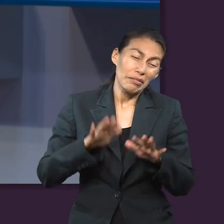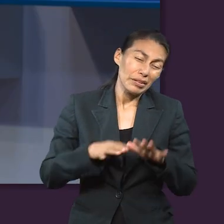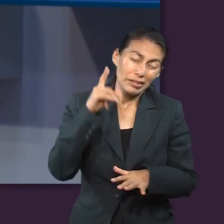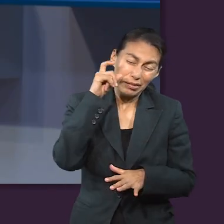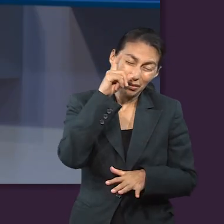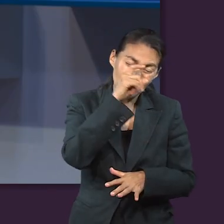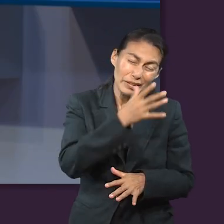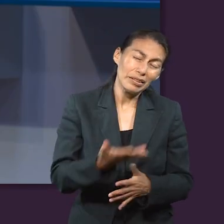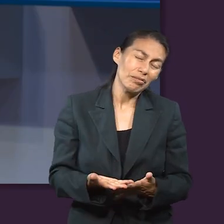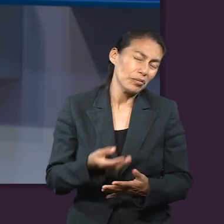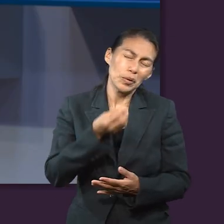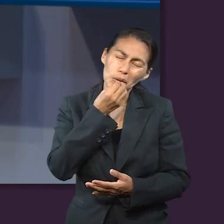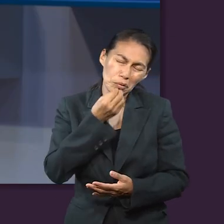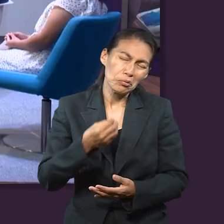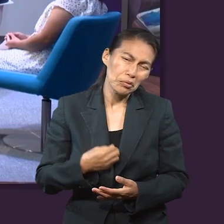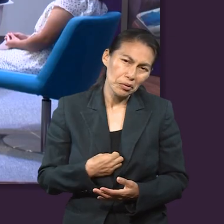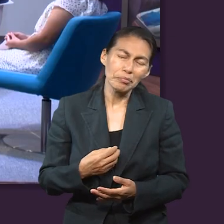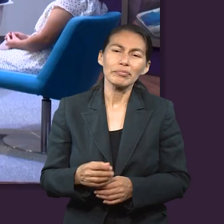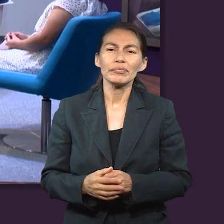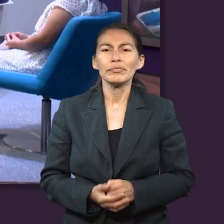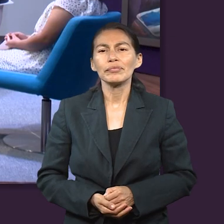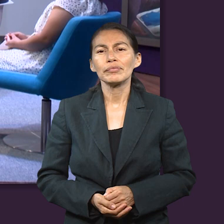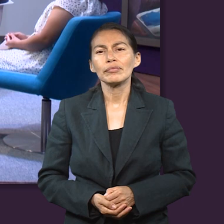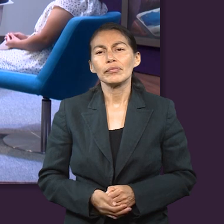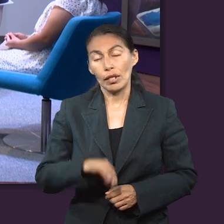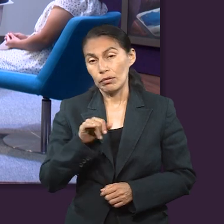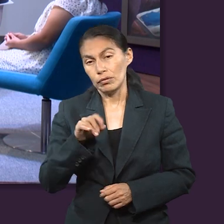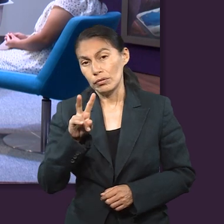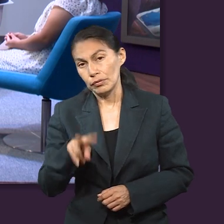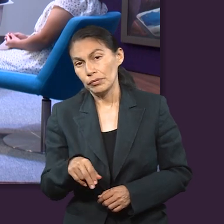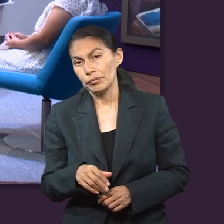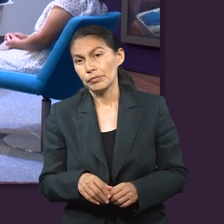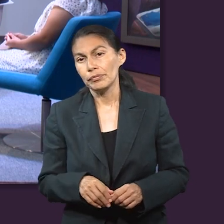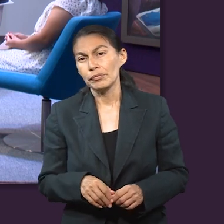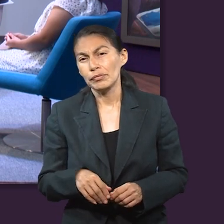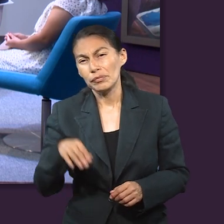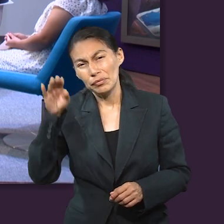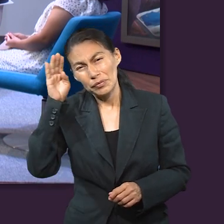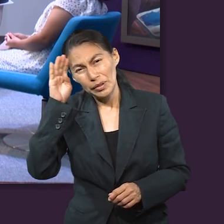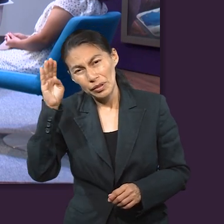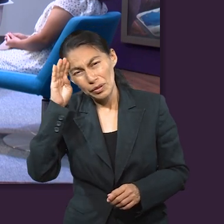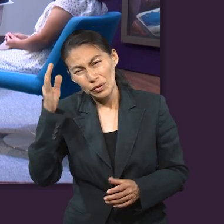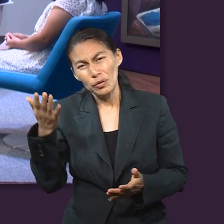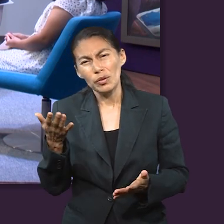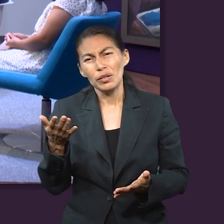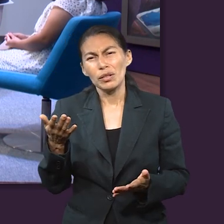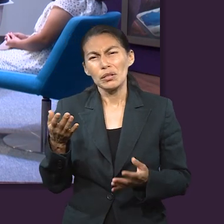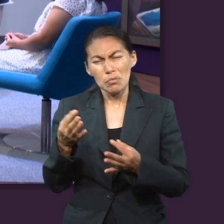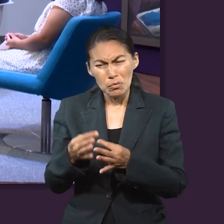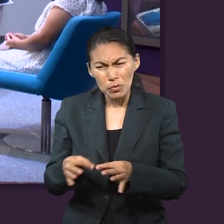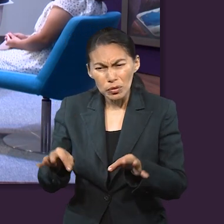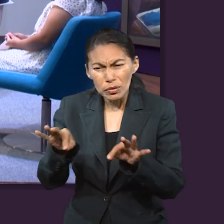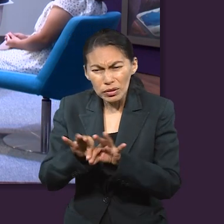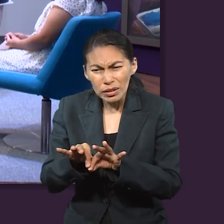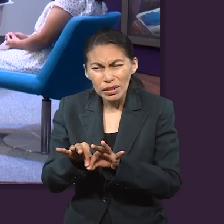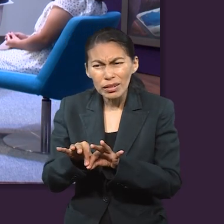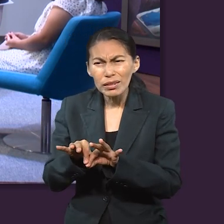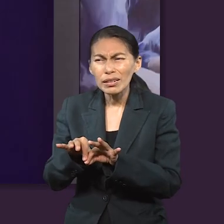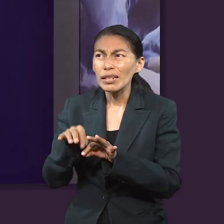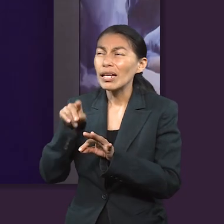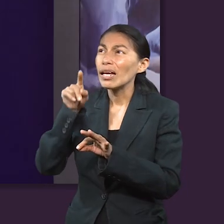a pesar de que el camino sea dificultoso. Así es, y creo que también vale la pena